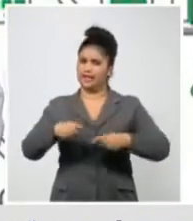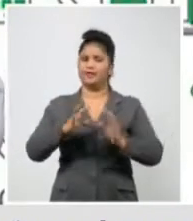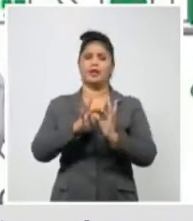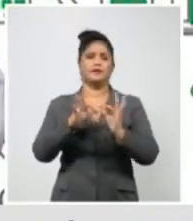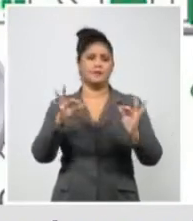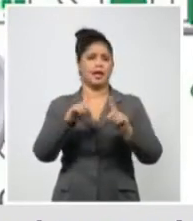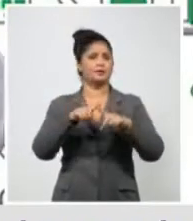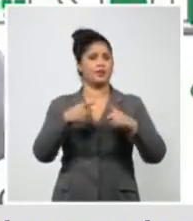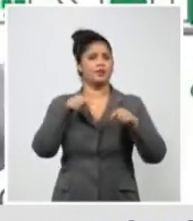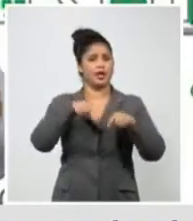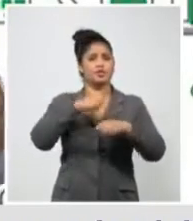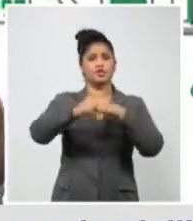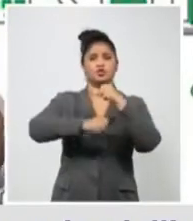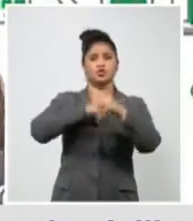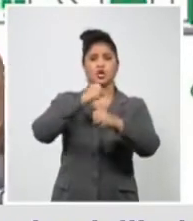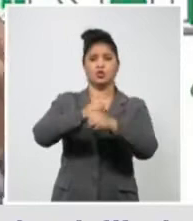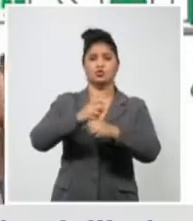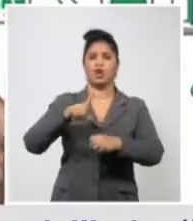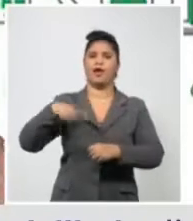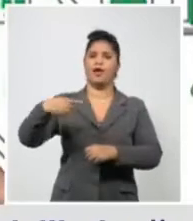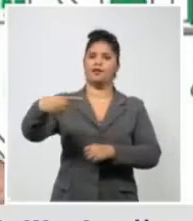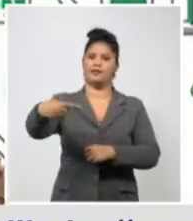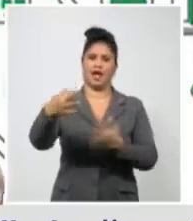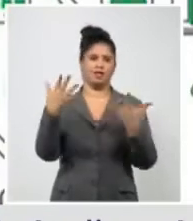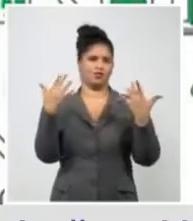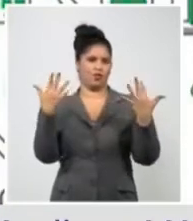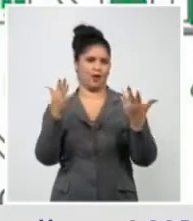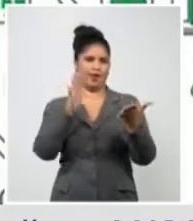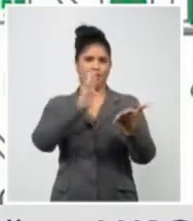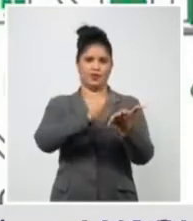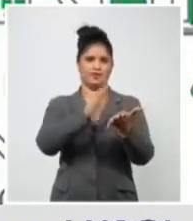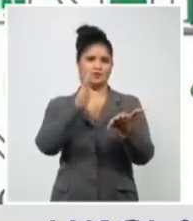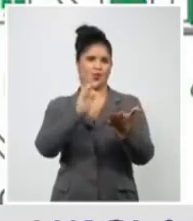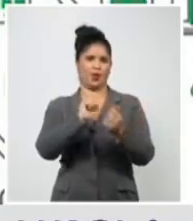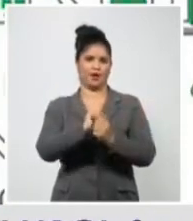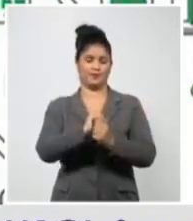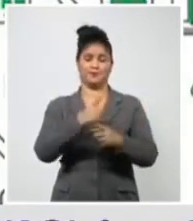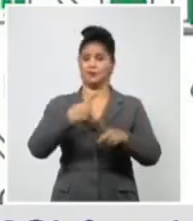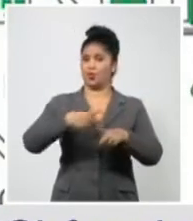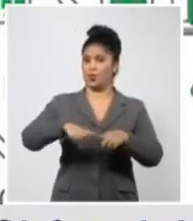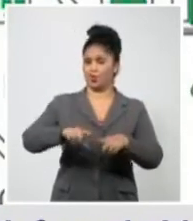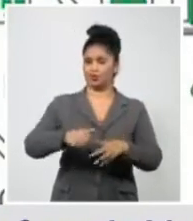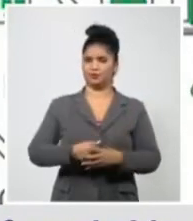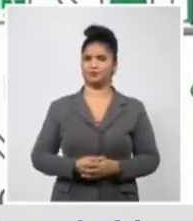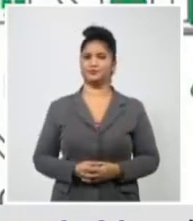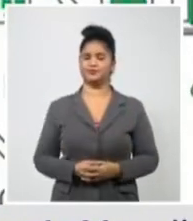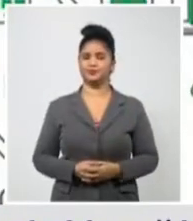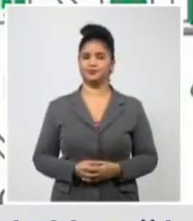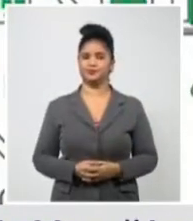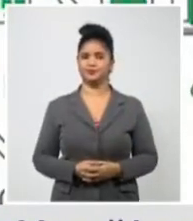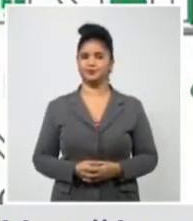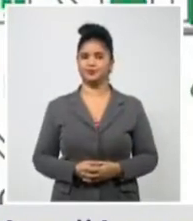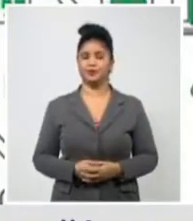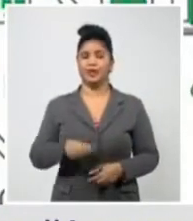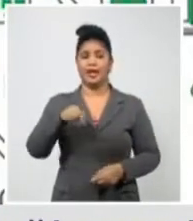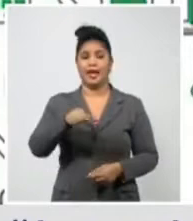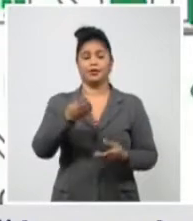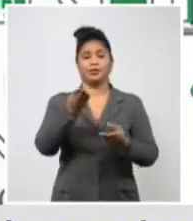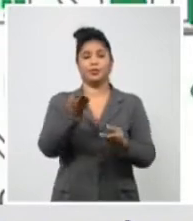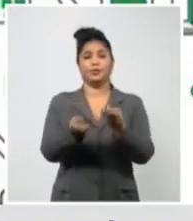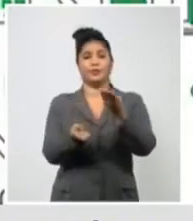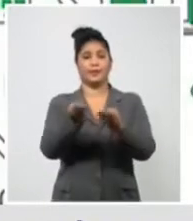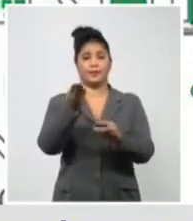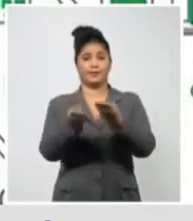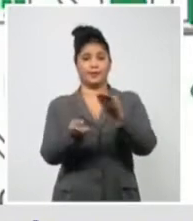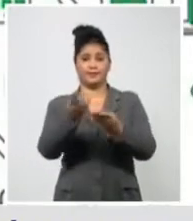mayor carga de virus en la excreción, pero si lo contrarrestamos con medidas de contención rigurosa,